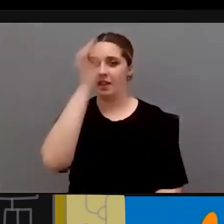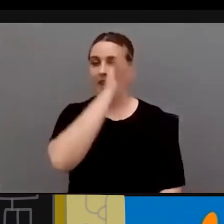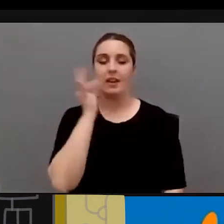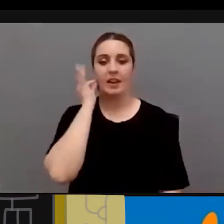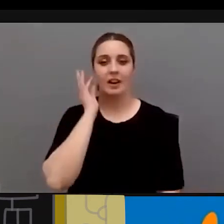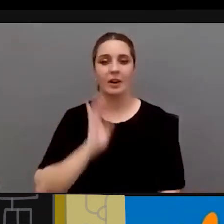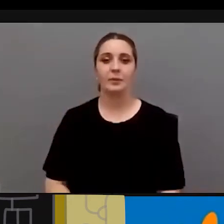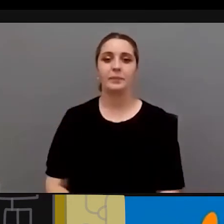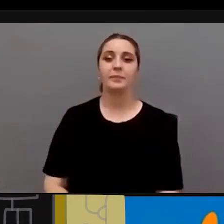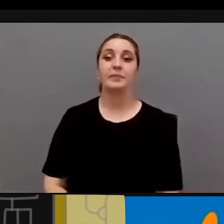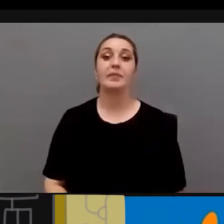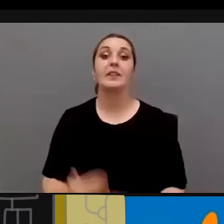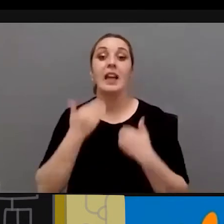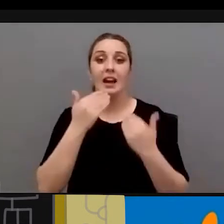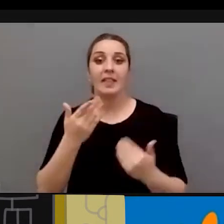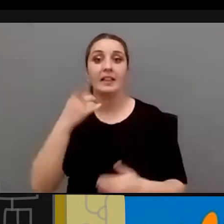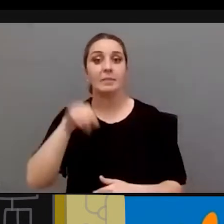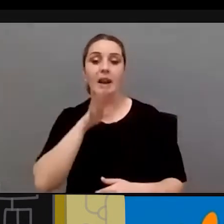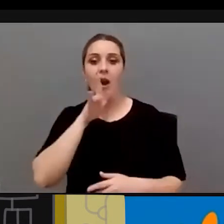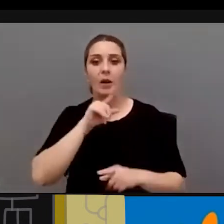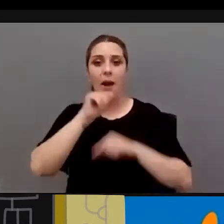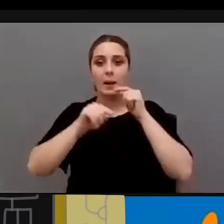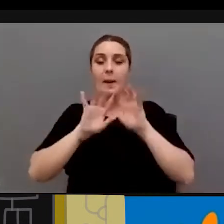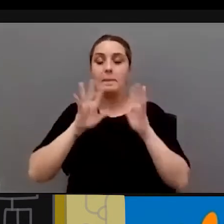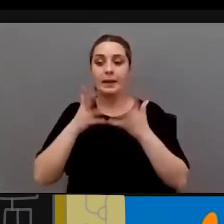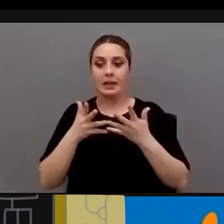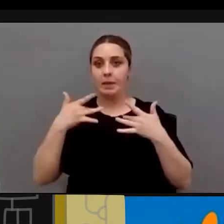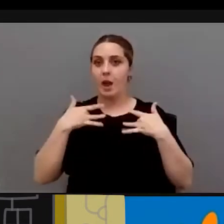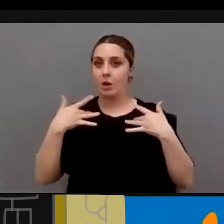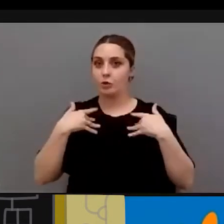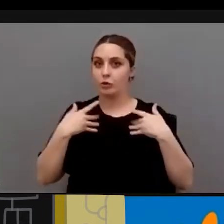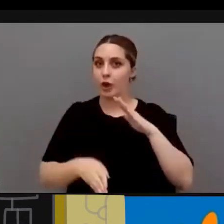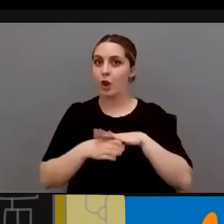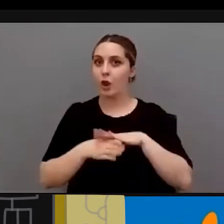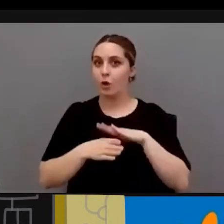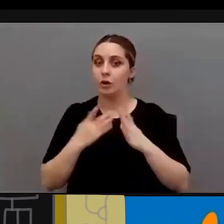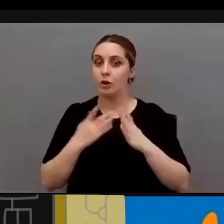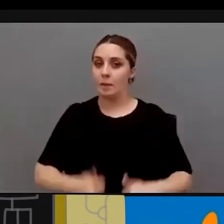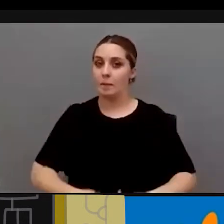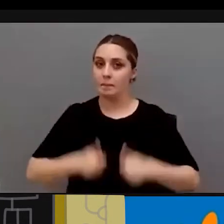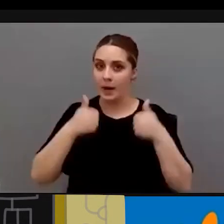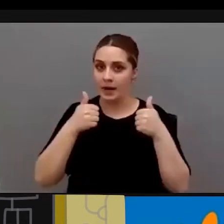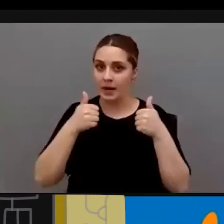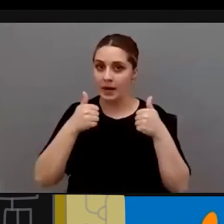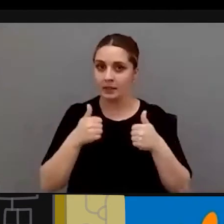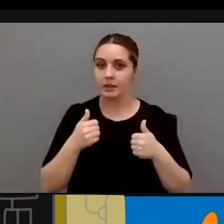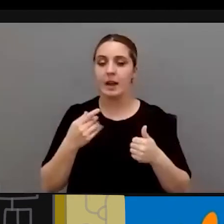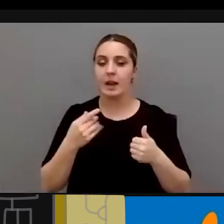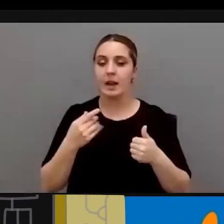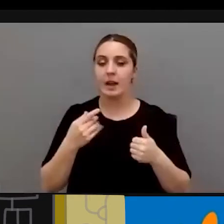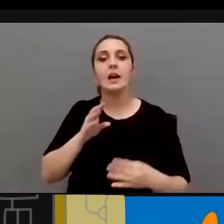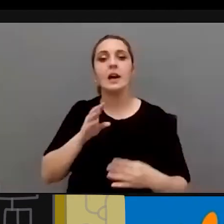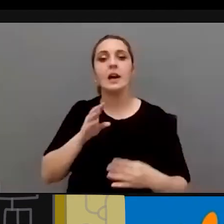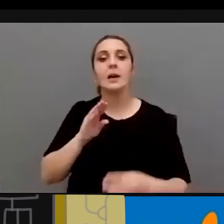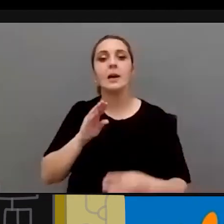Muchas gracias Laura y más ahora con la pandemia hasta que estamos todavía viviendo hay dos comentarios del público y un comentario y una pregunta